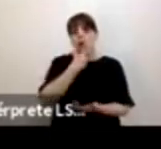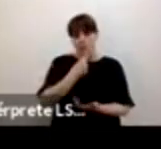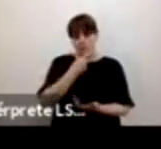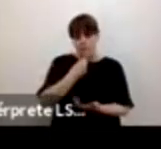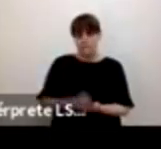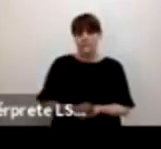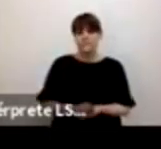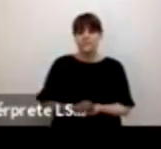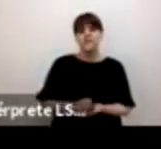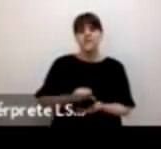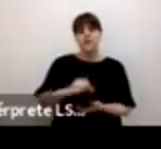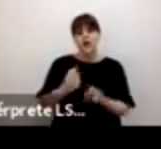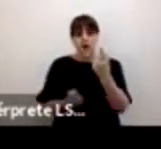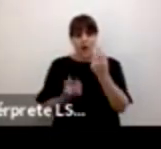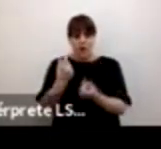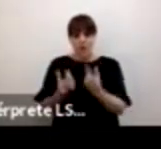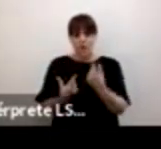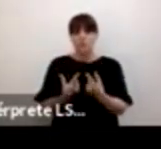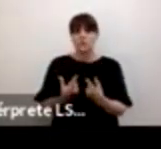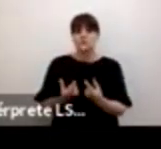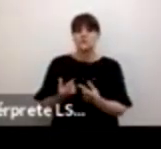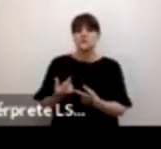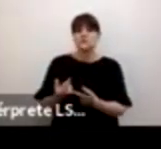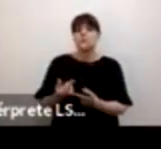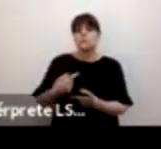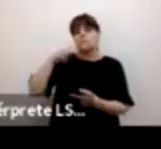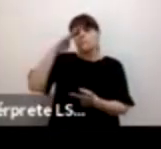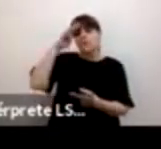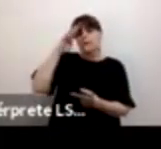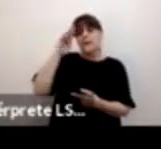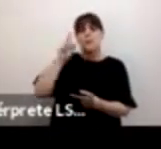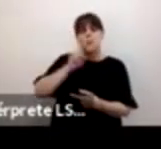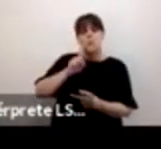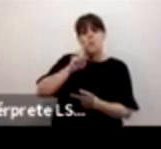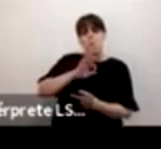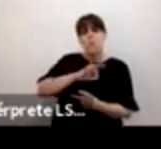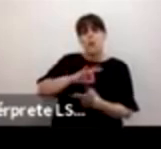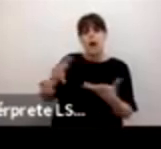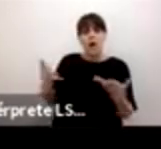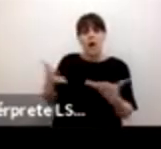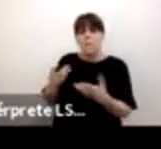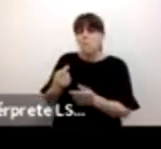las tres conductas consideradas percibe que es aceptable que las mujeres las realicen